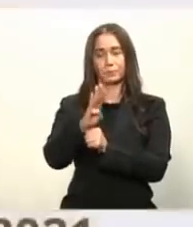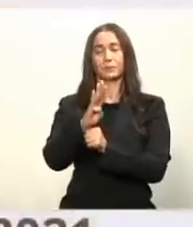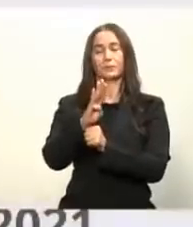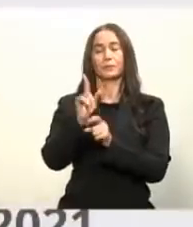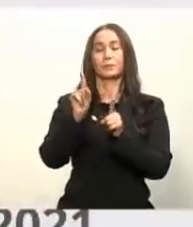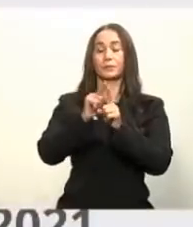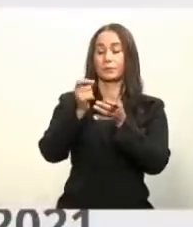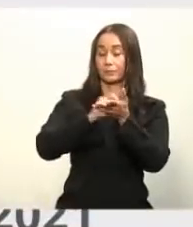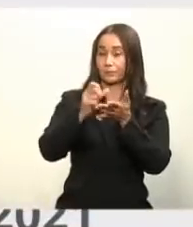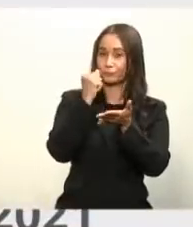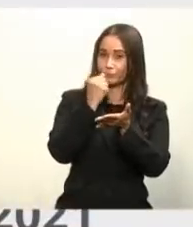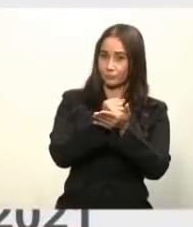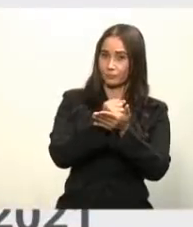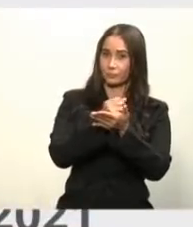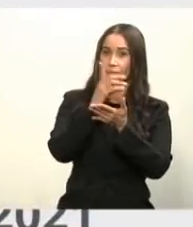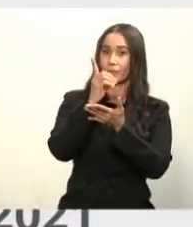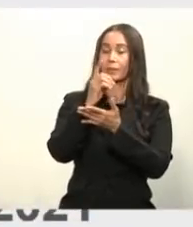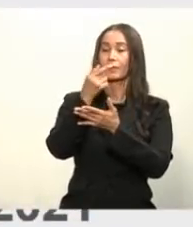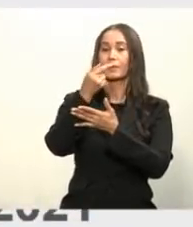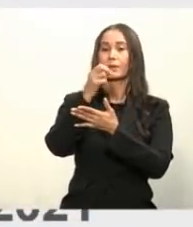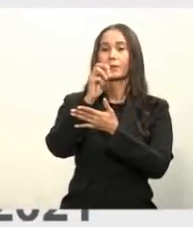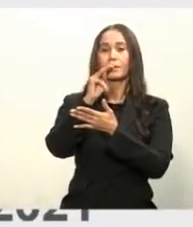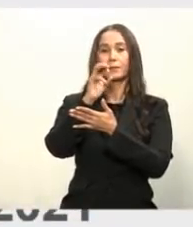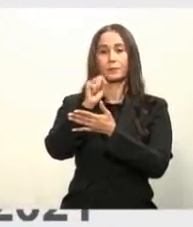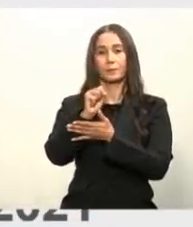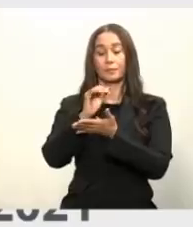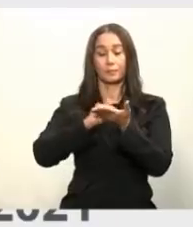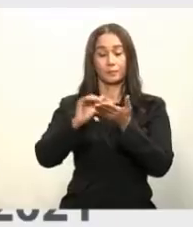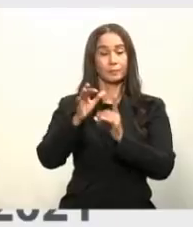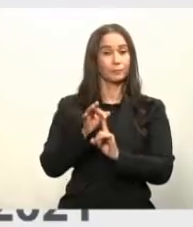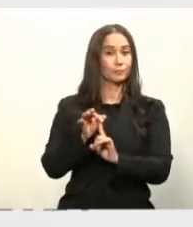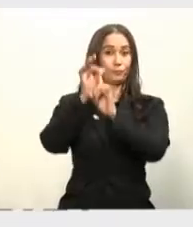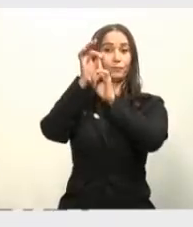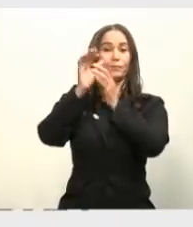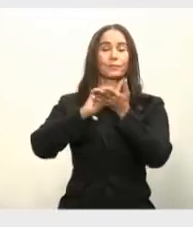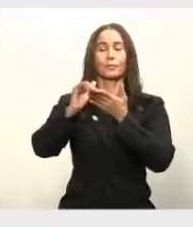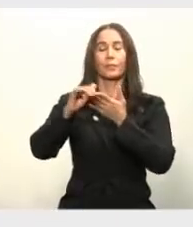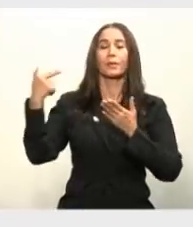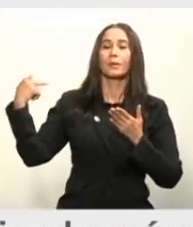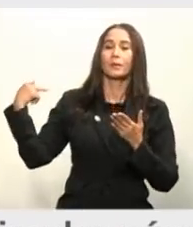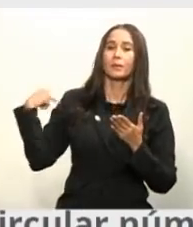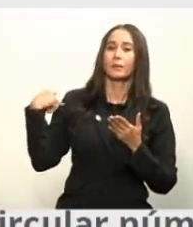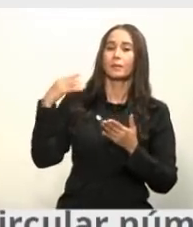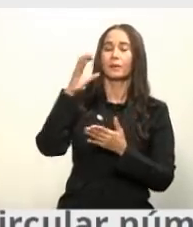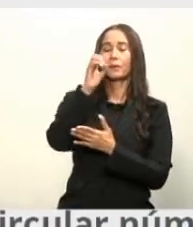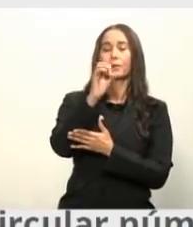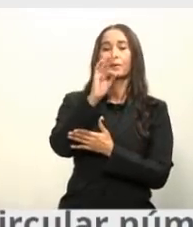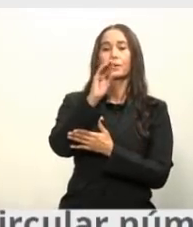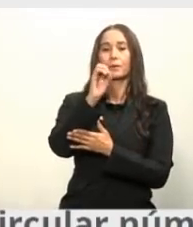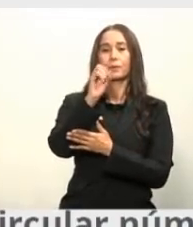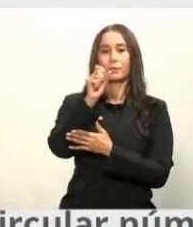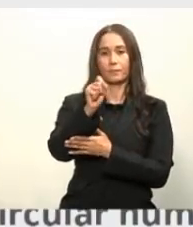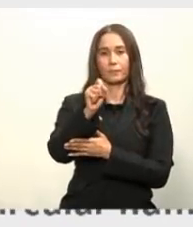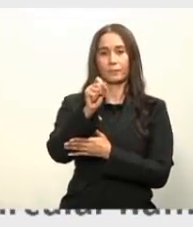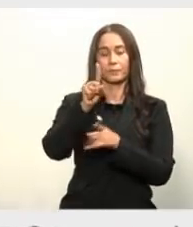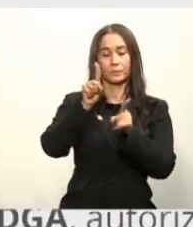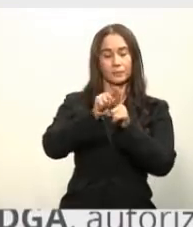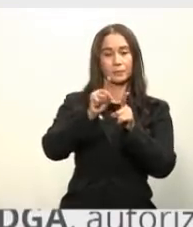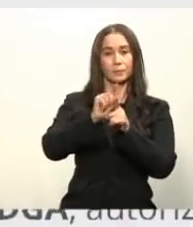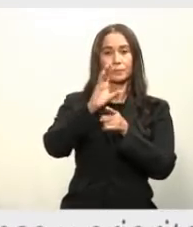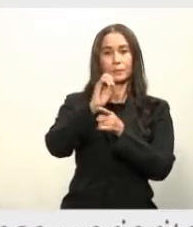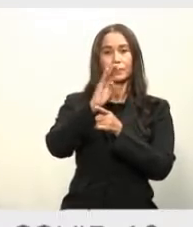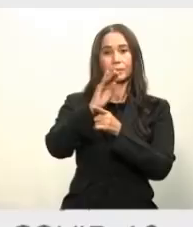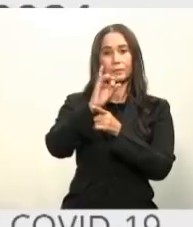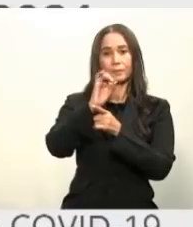aprobación por parte de Dijemaps del permiso especial transitorio de la vacuna Oxford-AstraZeneca-COVID-Shield.